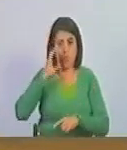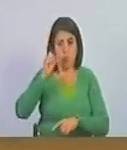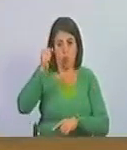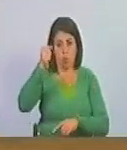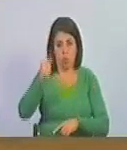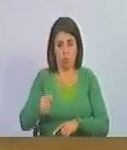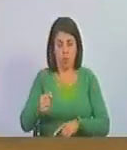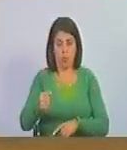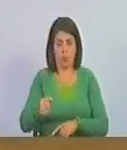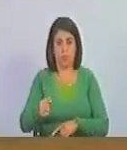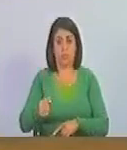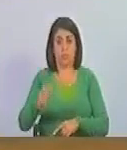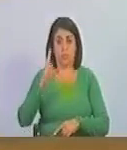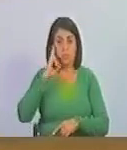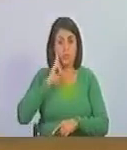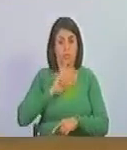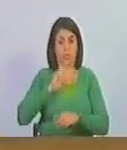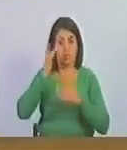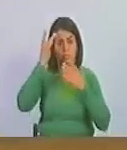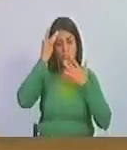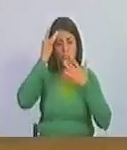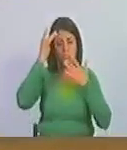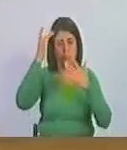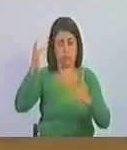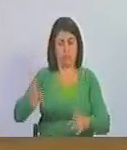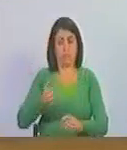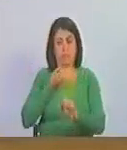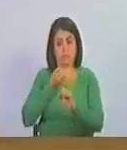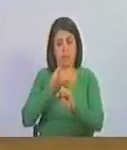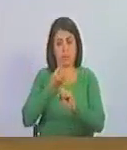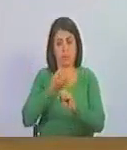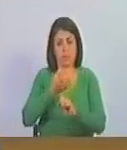Bolívar sabio en el discurso de angostura,